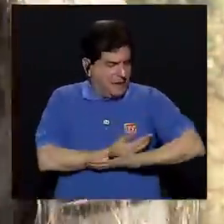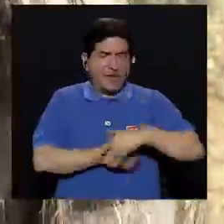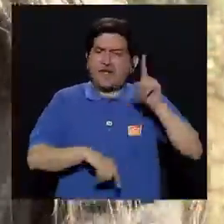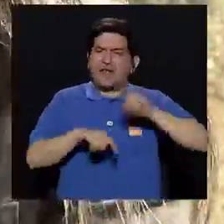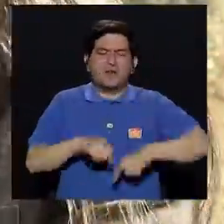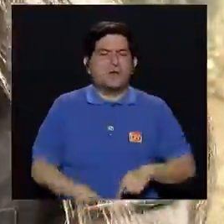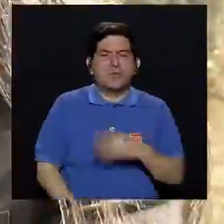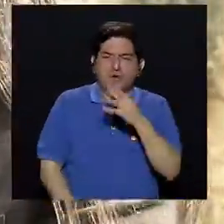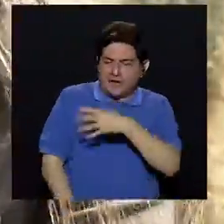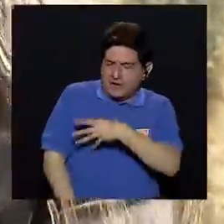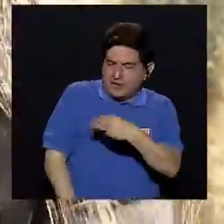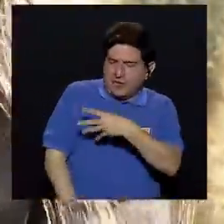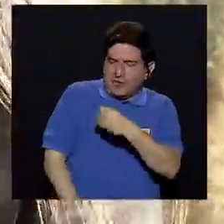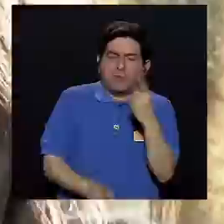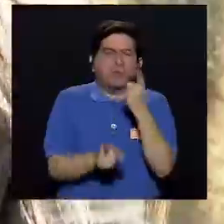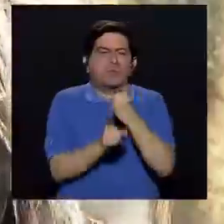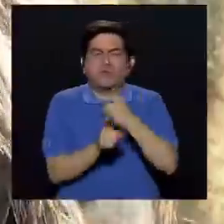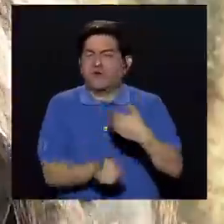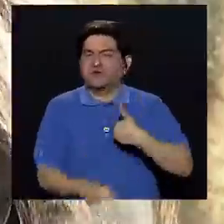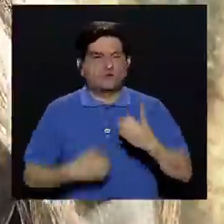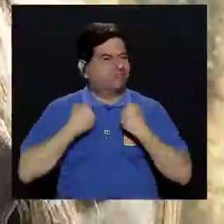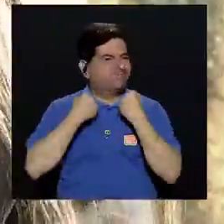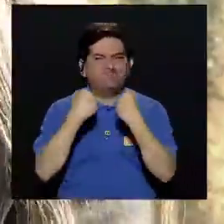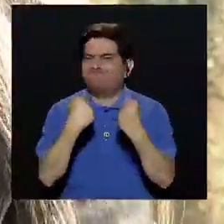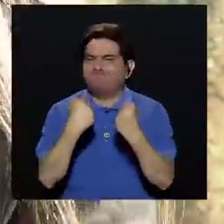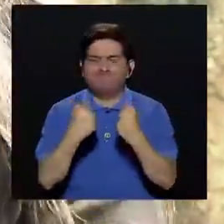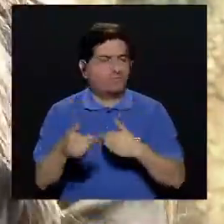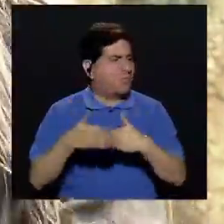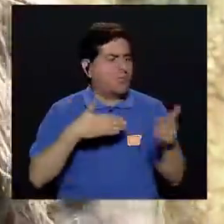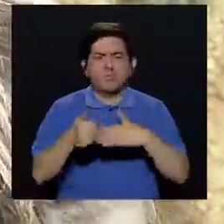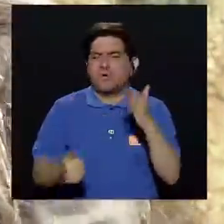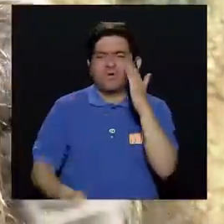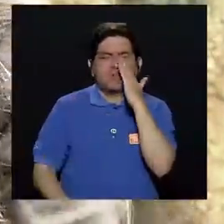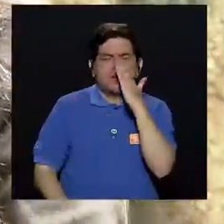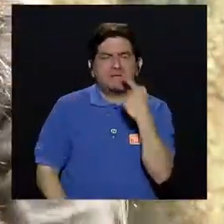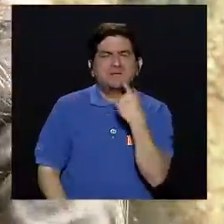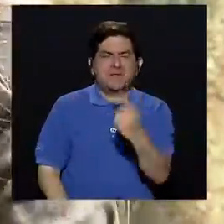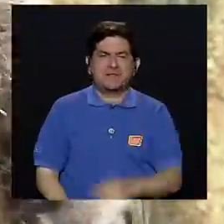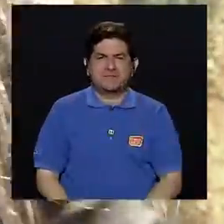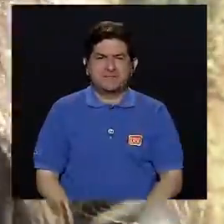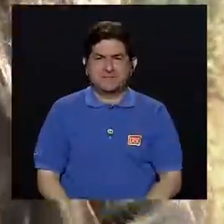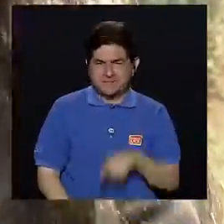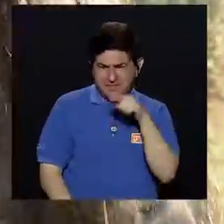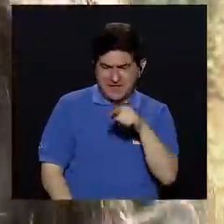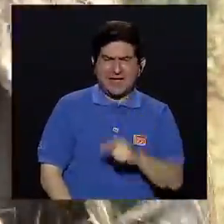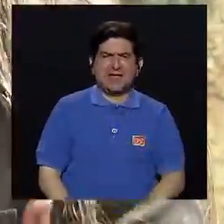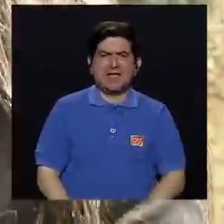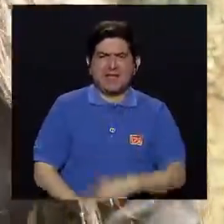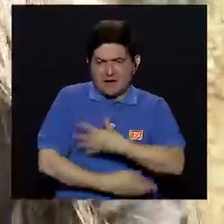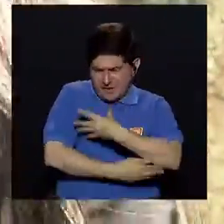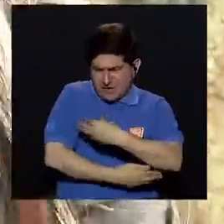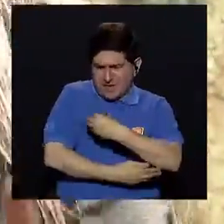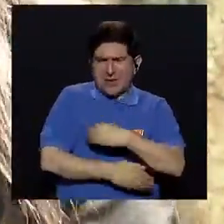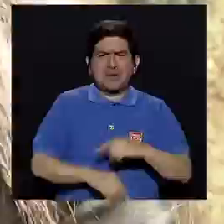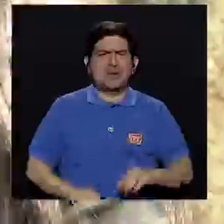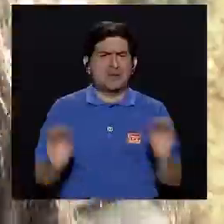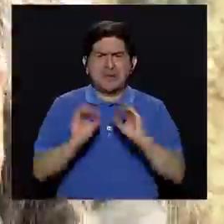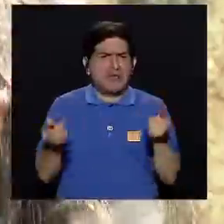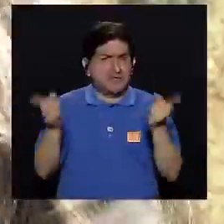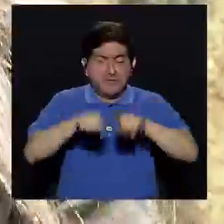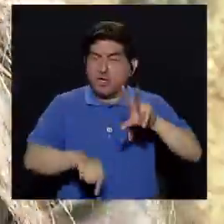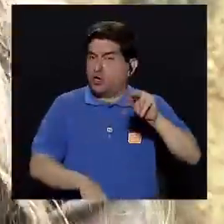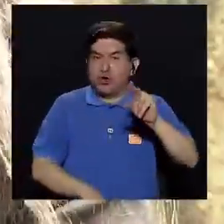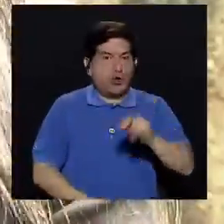va a poder succionar adecuadamente porque no tiene la fuerza. Aunque la madre a veces llega y dice, no, es que el niño me saca la leche, que no pasa nada.